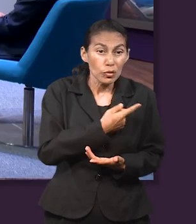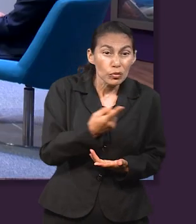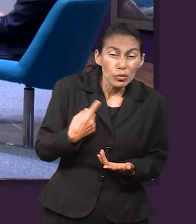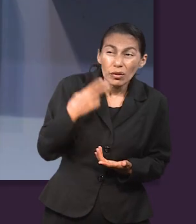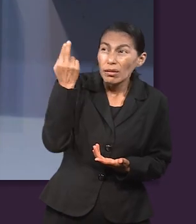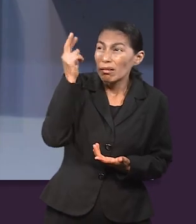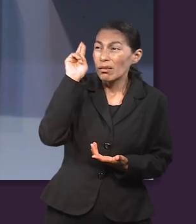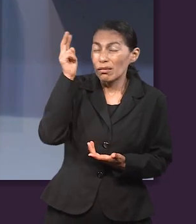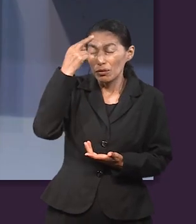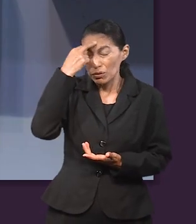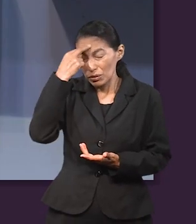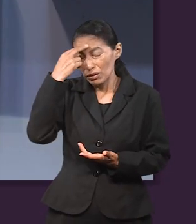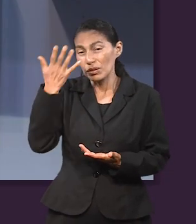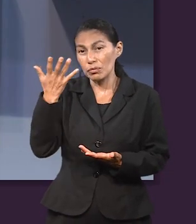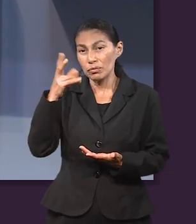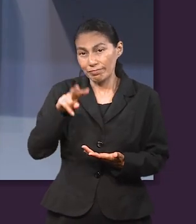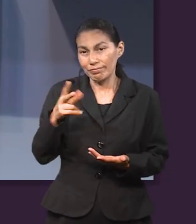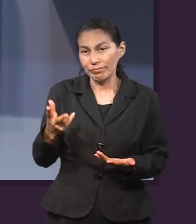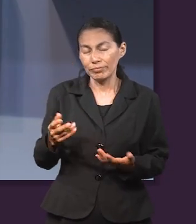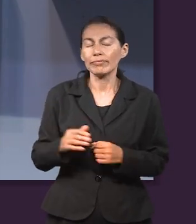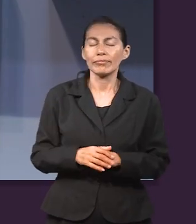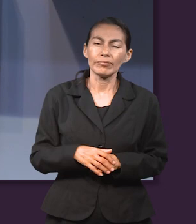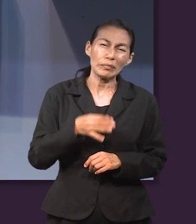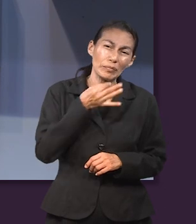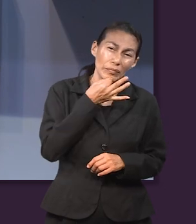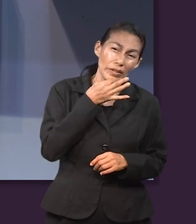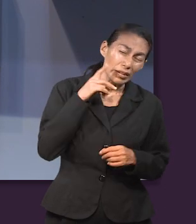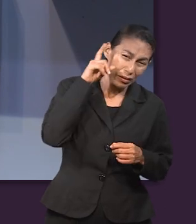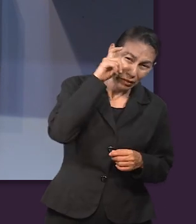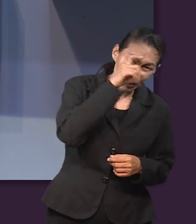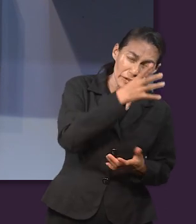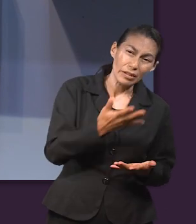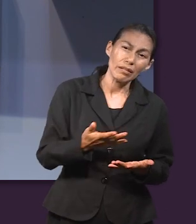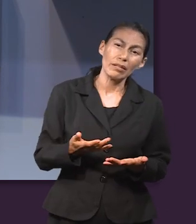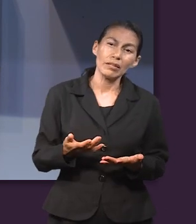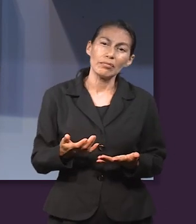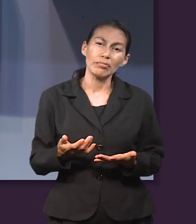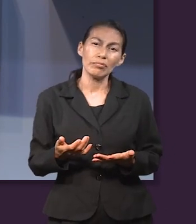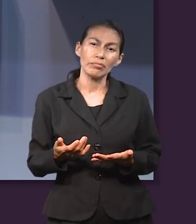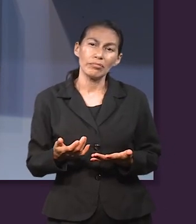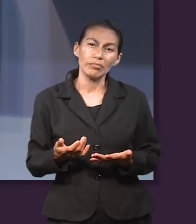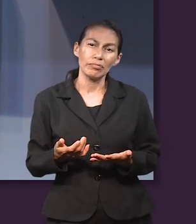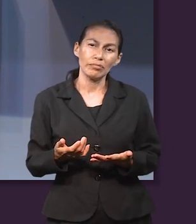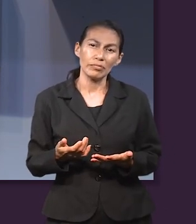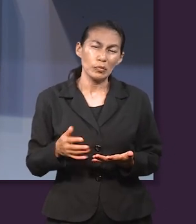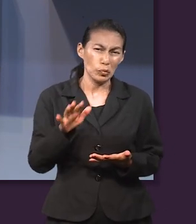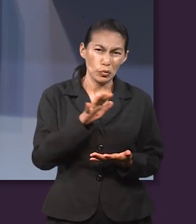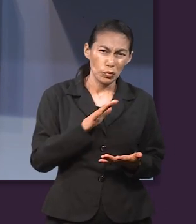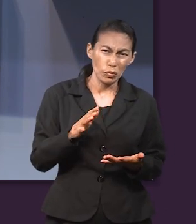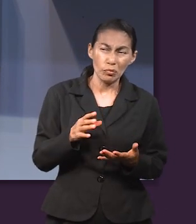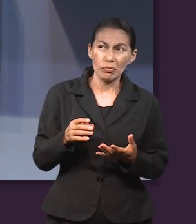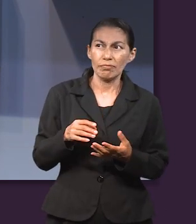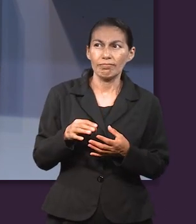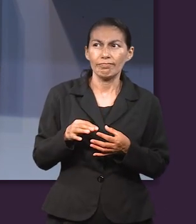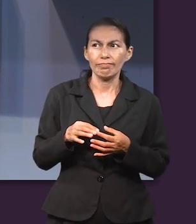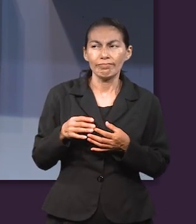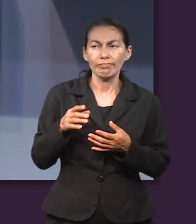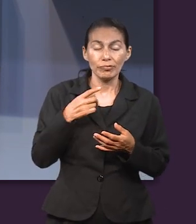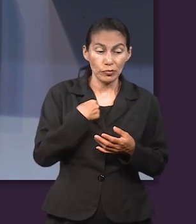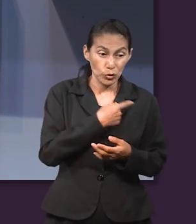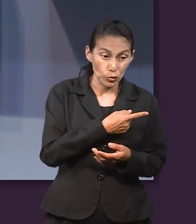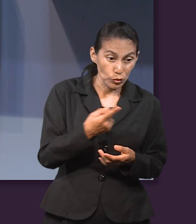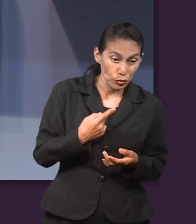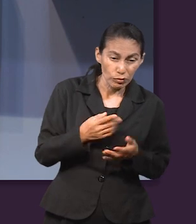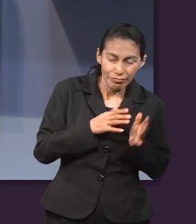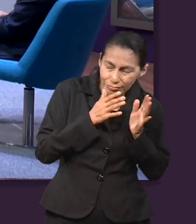es algo que Dios busca de nosotros. Y sobre todo en los momentos difíciles o es algo que utiliza